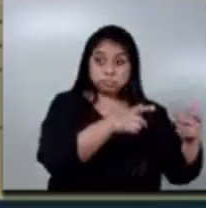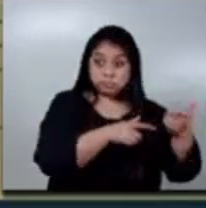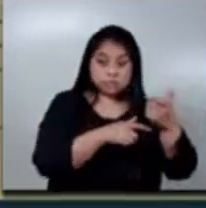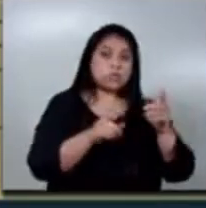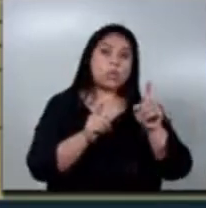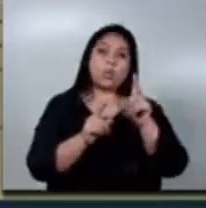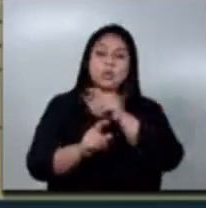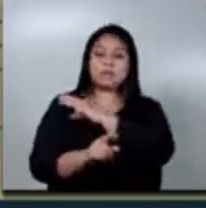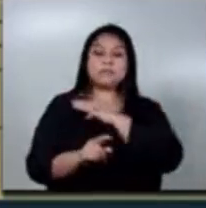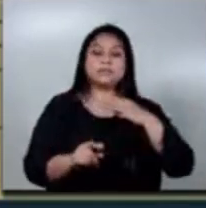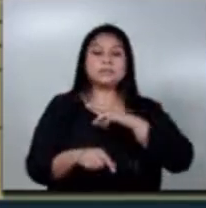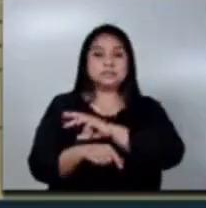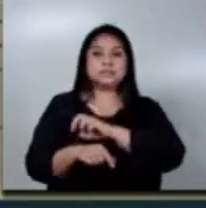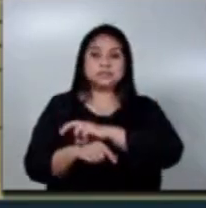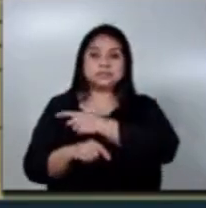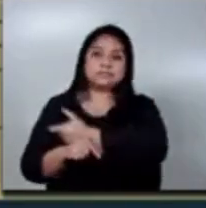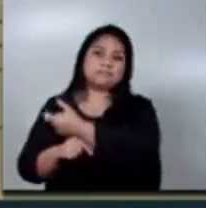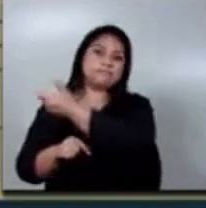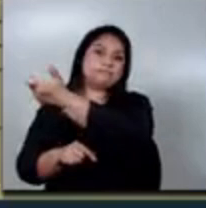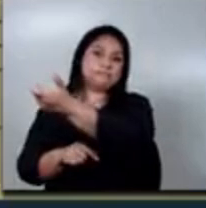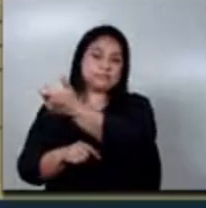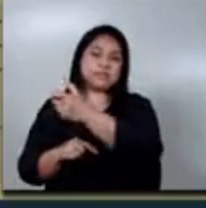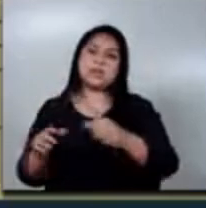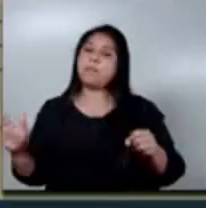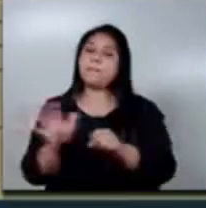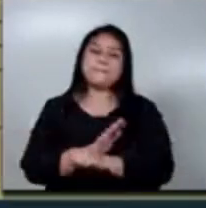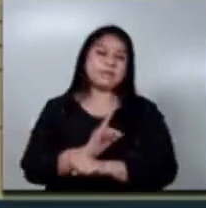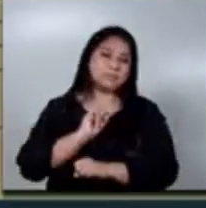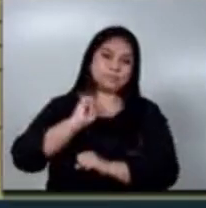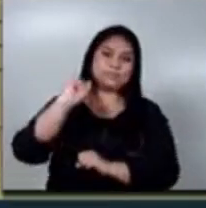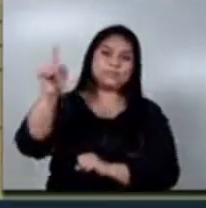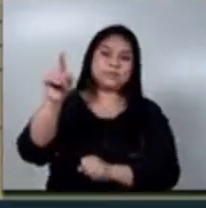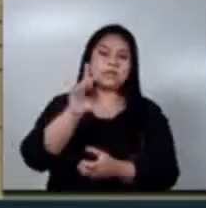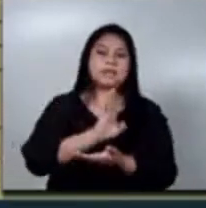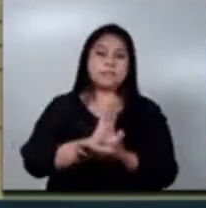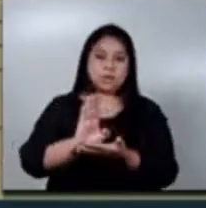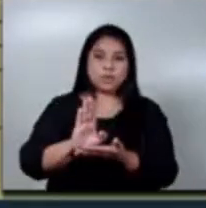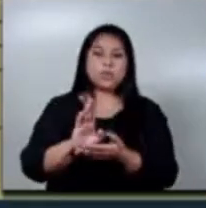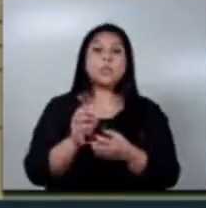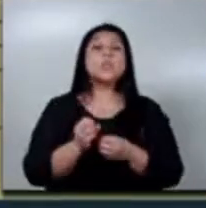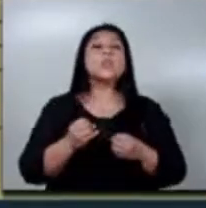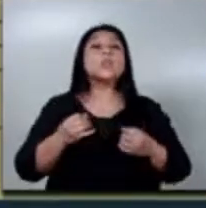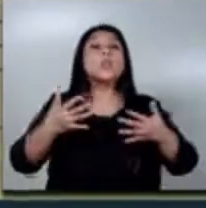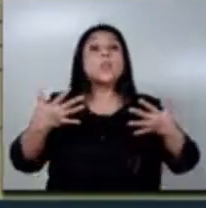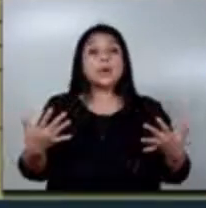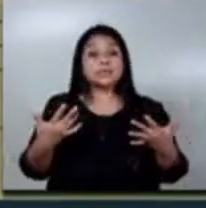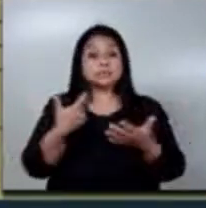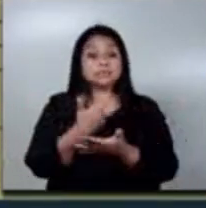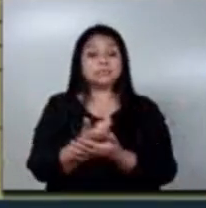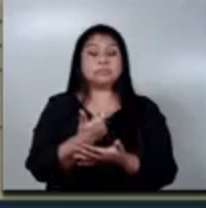Agricultura, Ganadería y Alimentación por el 100%. Y el monto del seguro,